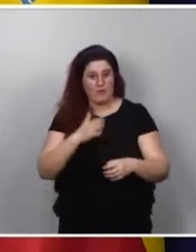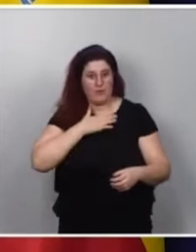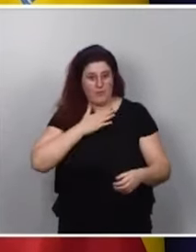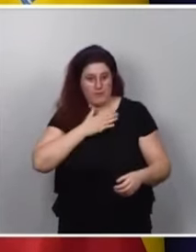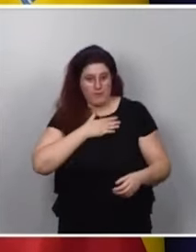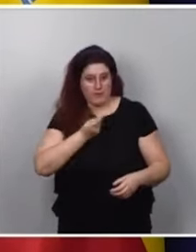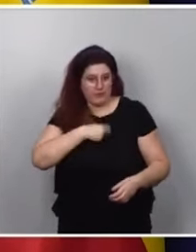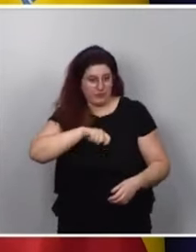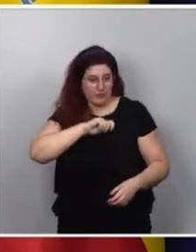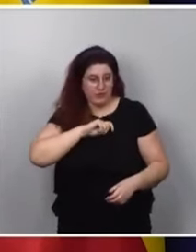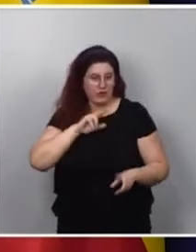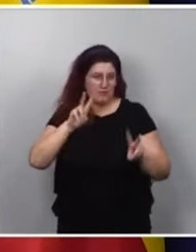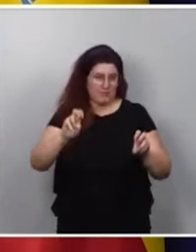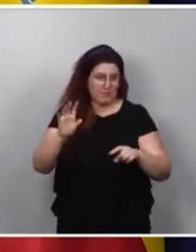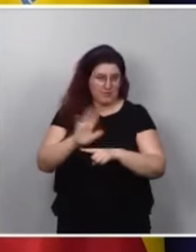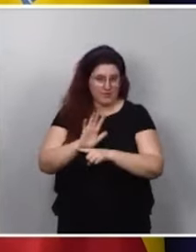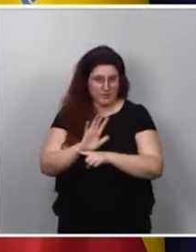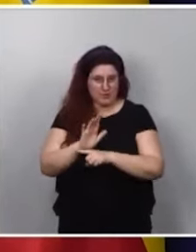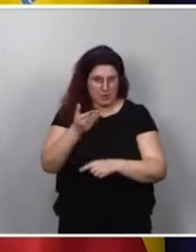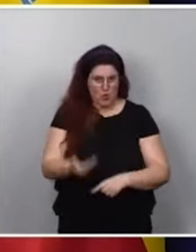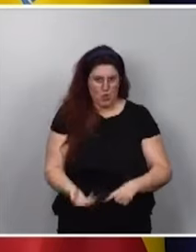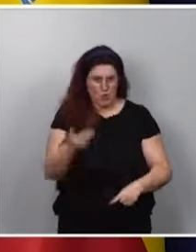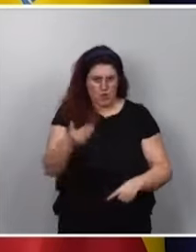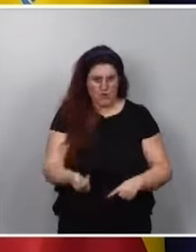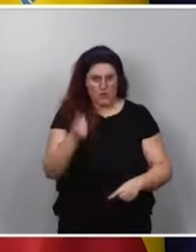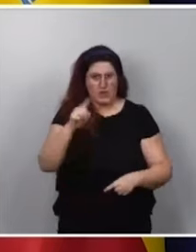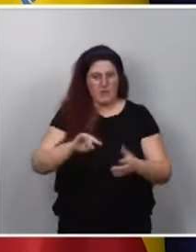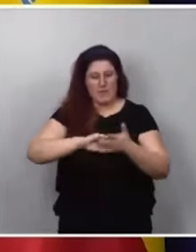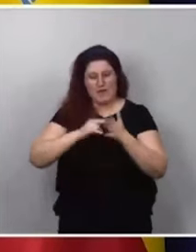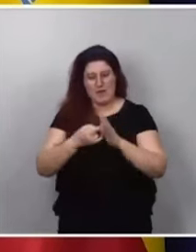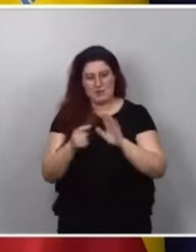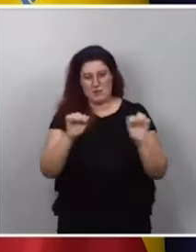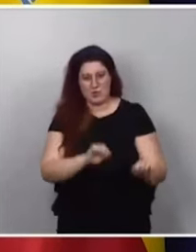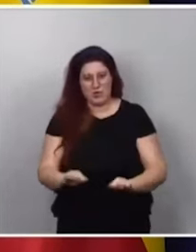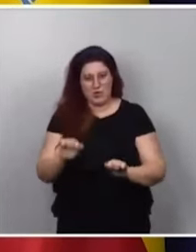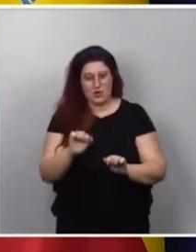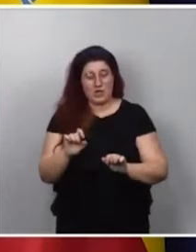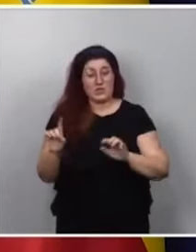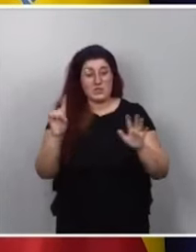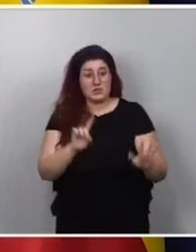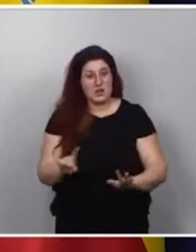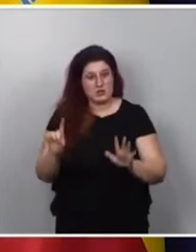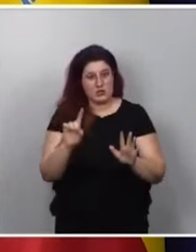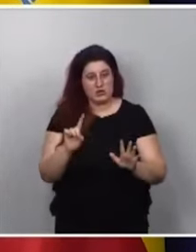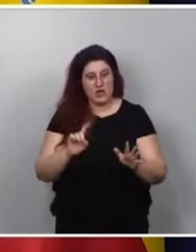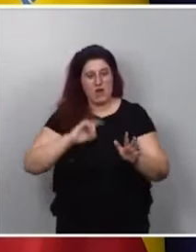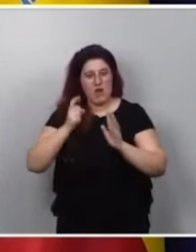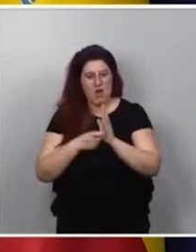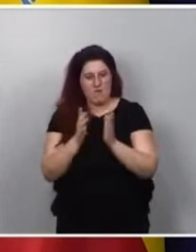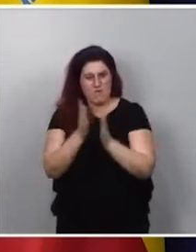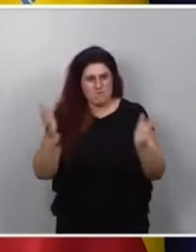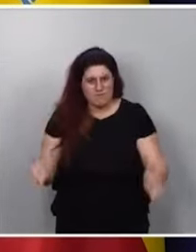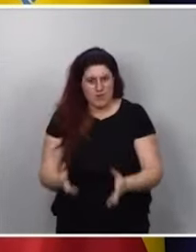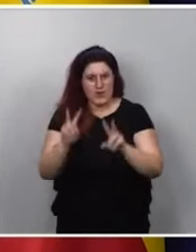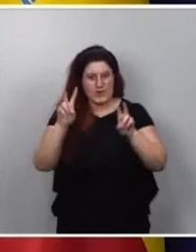muy grande y muy importante, y vamos a establecer también mecanismos de protección. Y en sexto lugar, también decirles que la ley promueve una cuestión